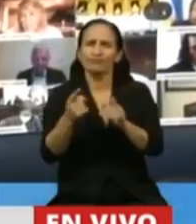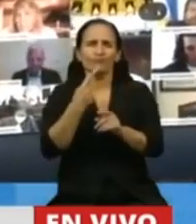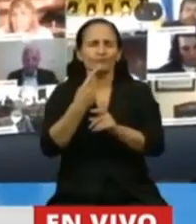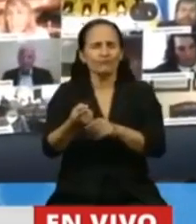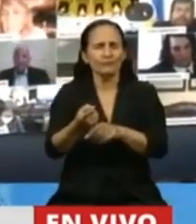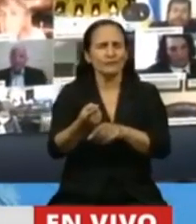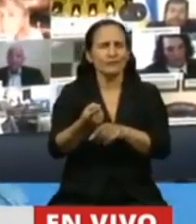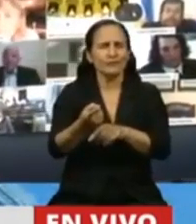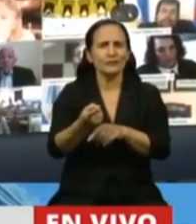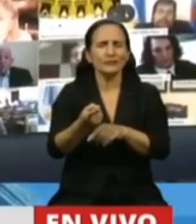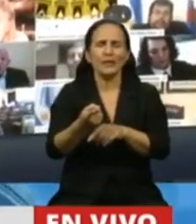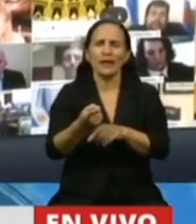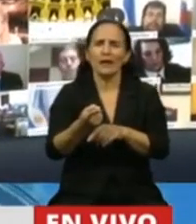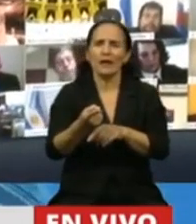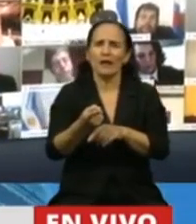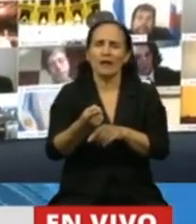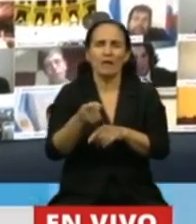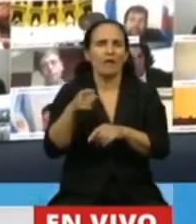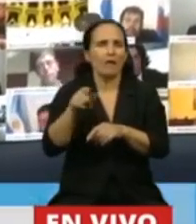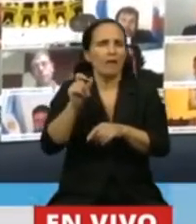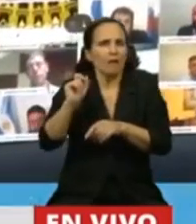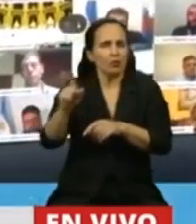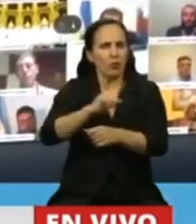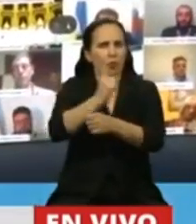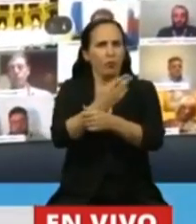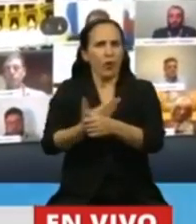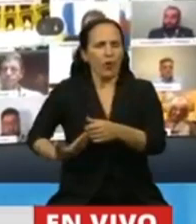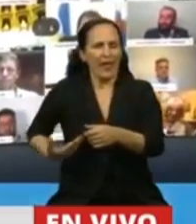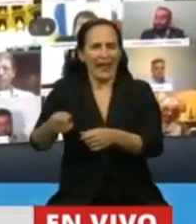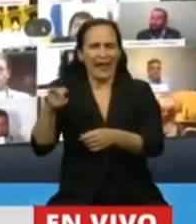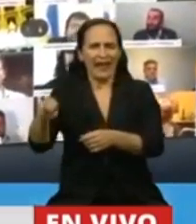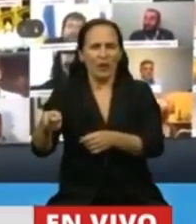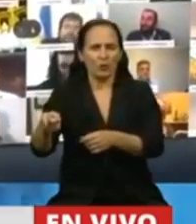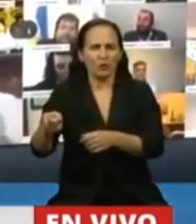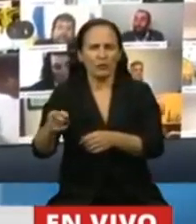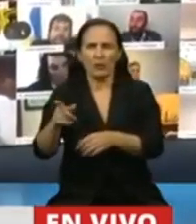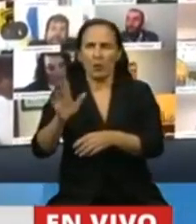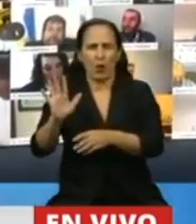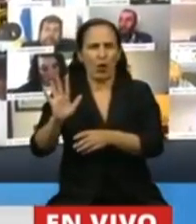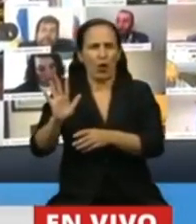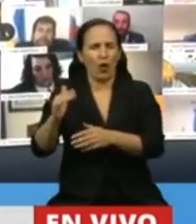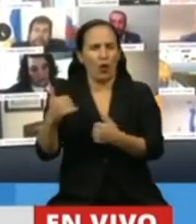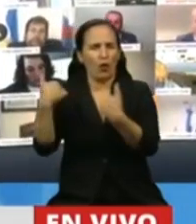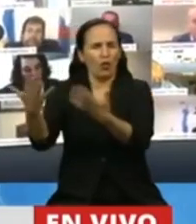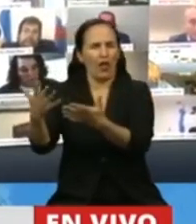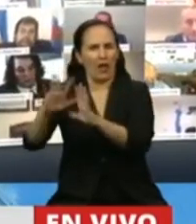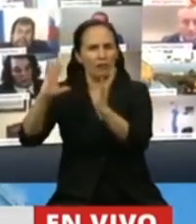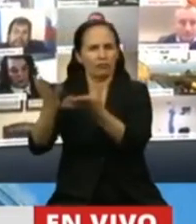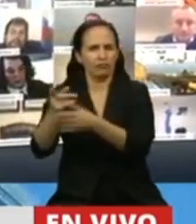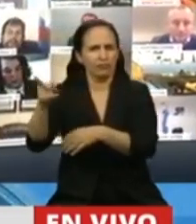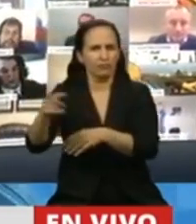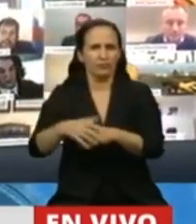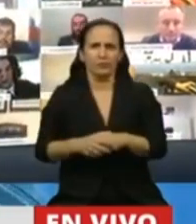funciones, atribuciones, valga la redundancia, que tenemos los legisladores.